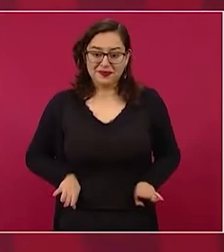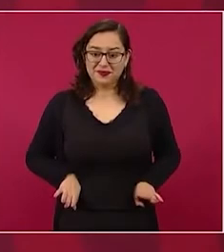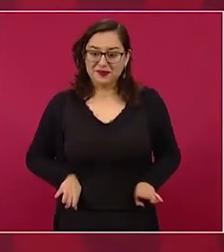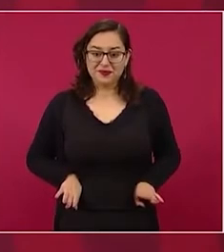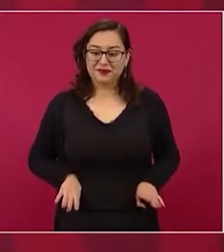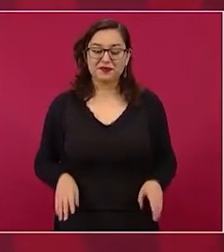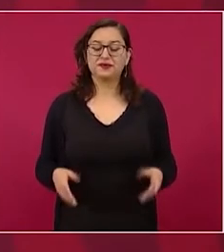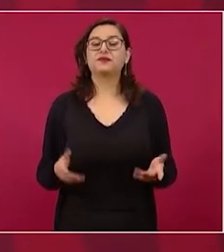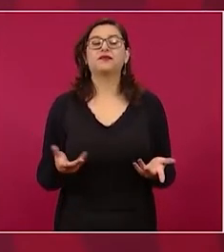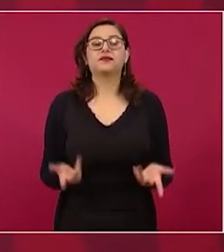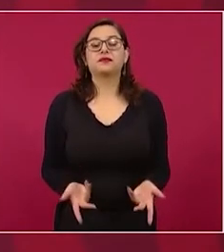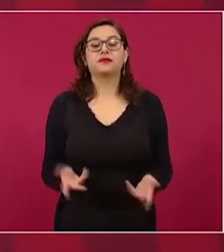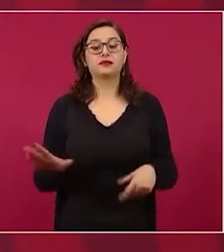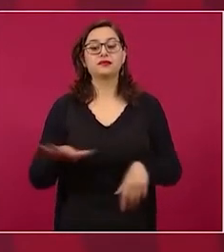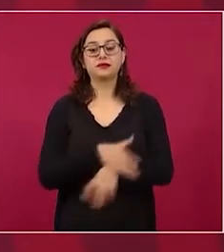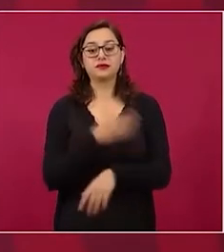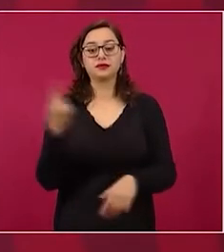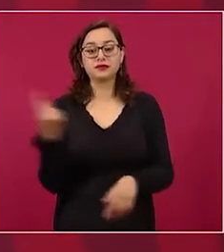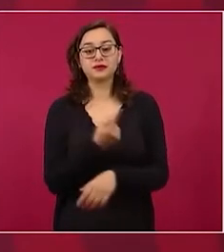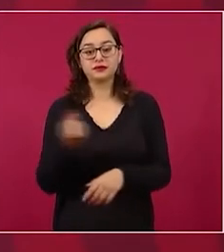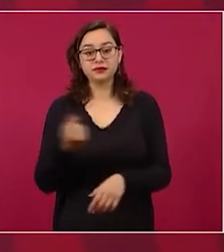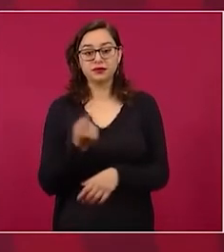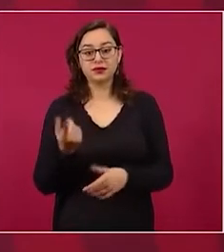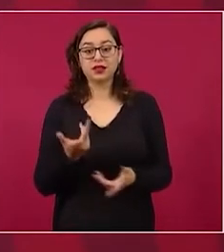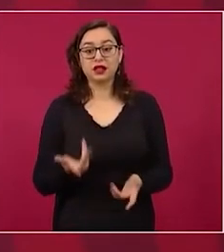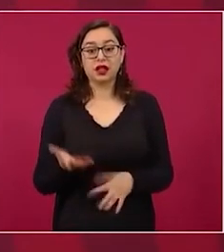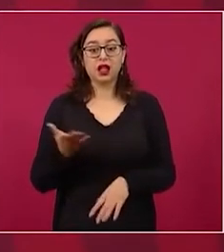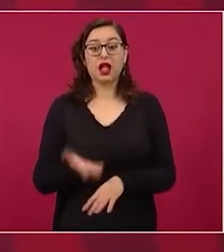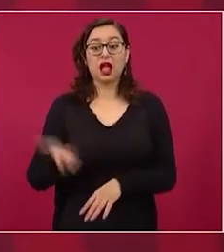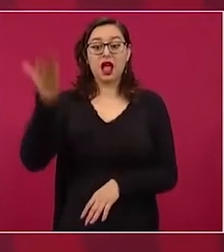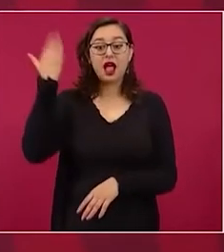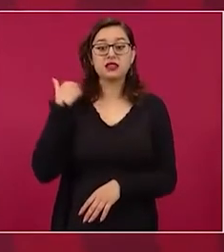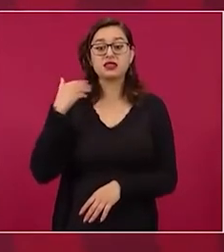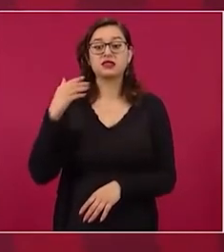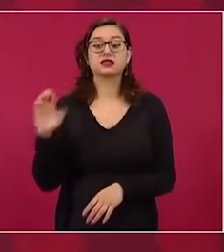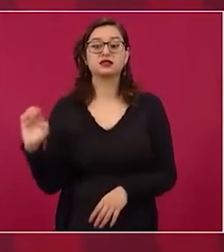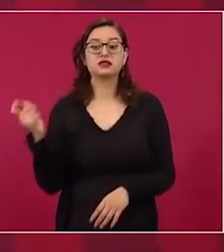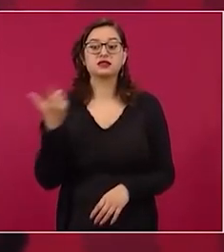las autoridades del más alto nivel se dedicaban